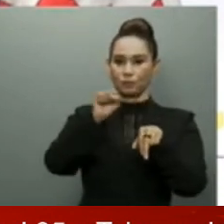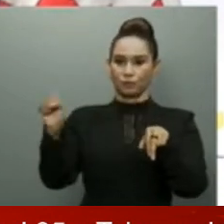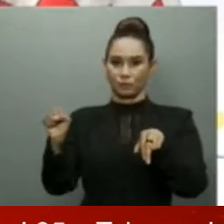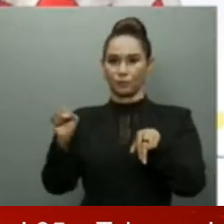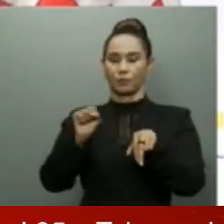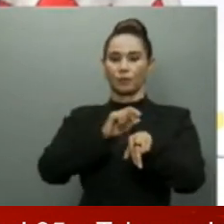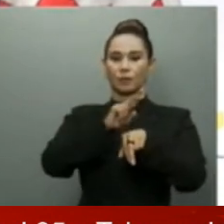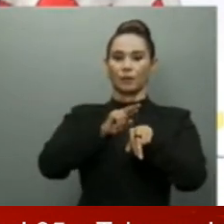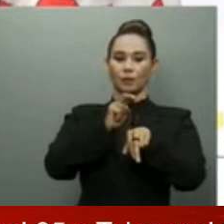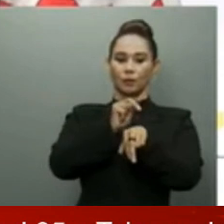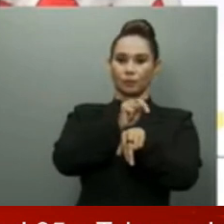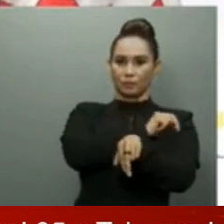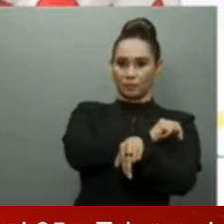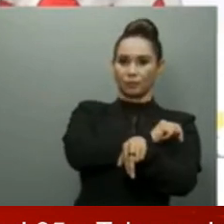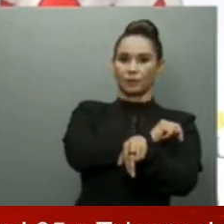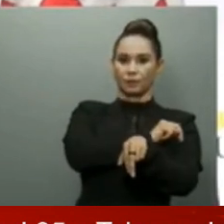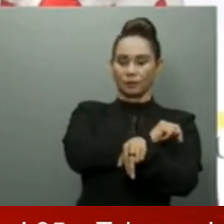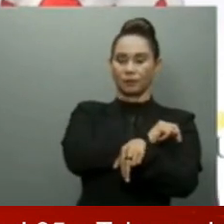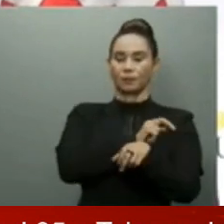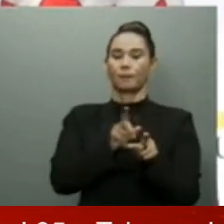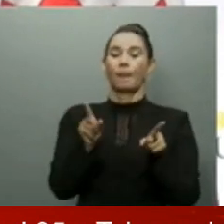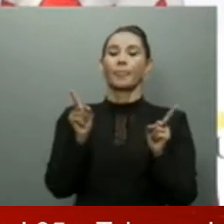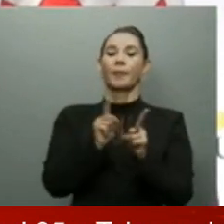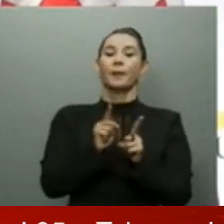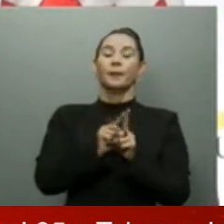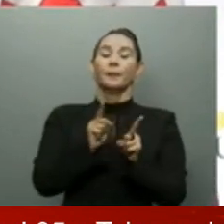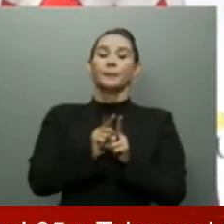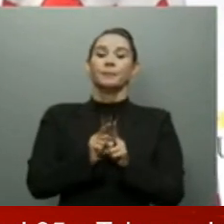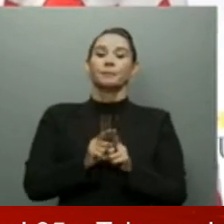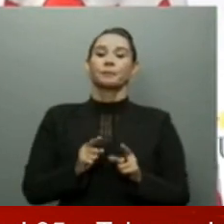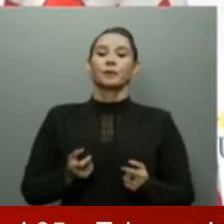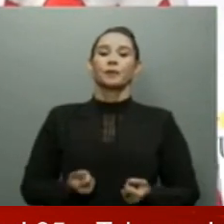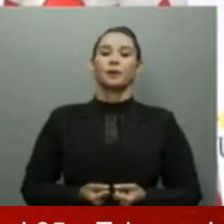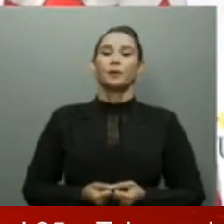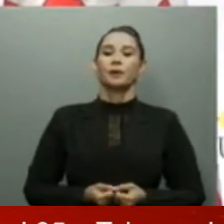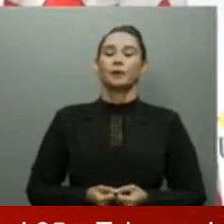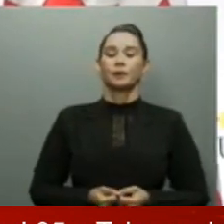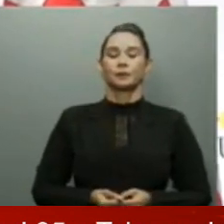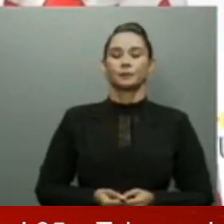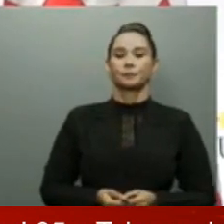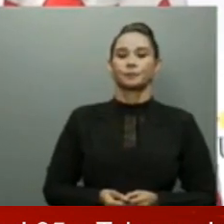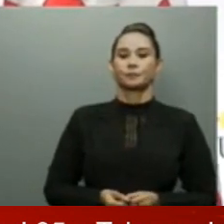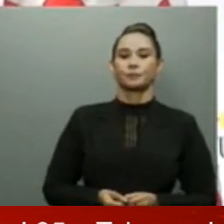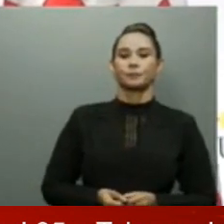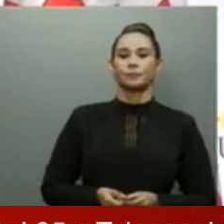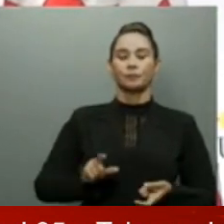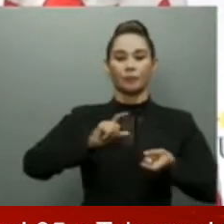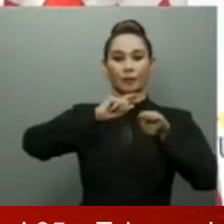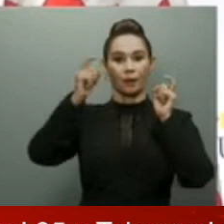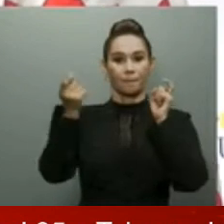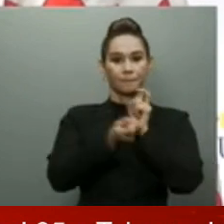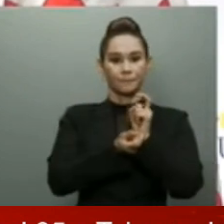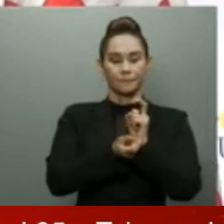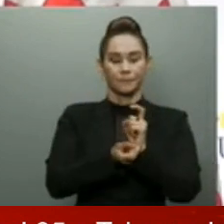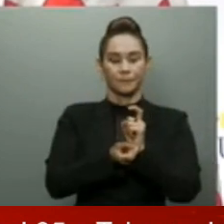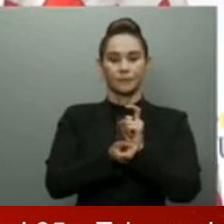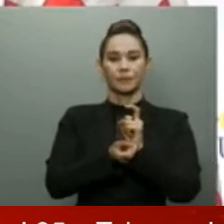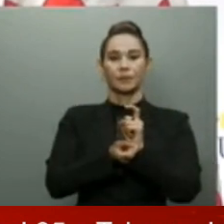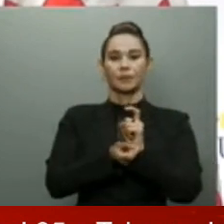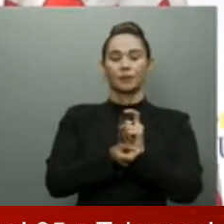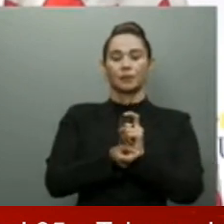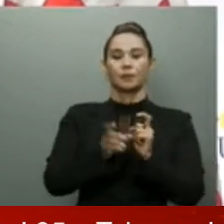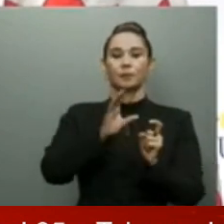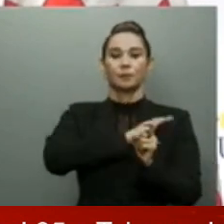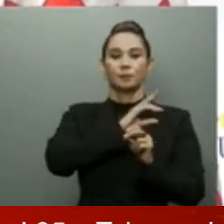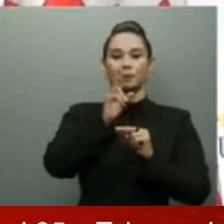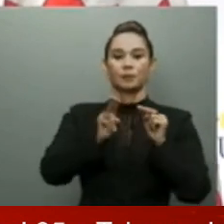país. Además, procederemos a la urgente modificación de la Policía Nacional, para